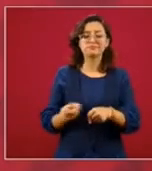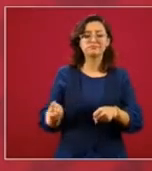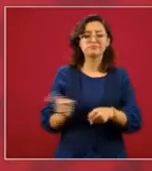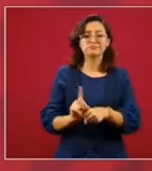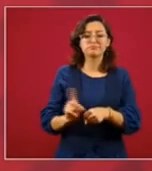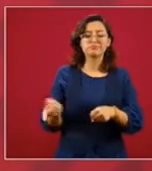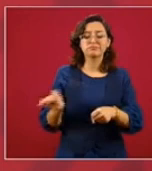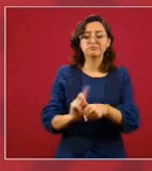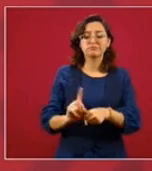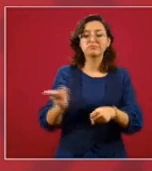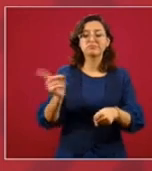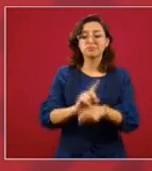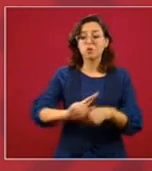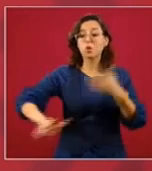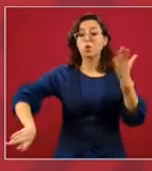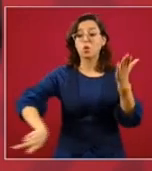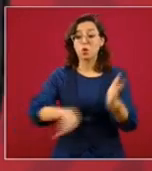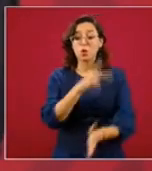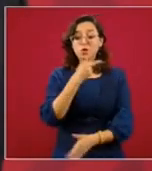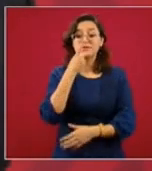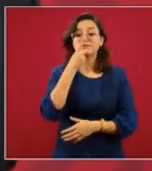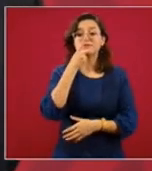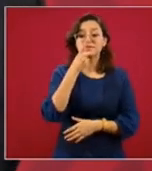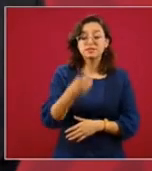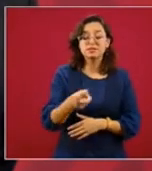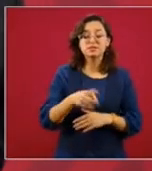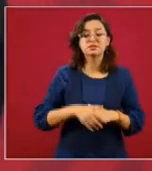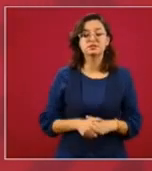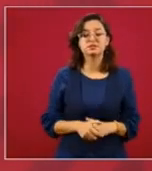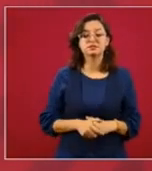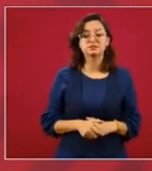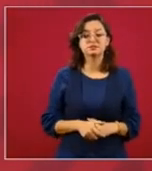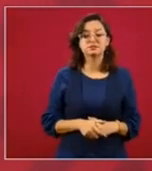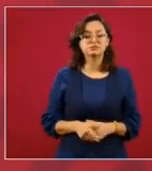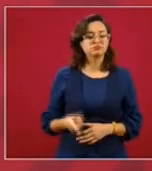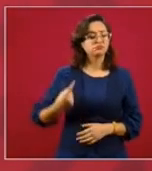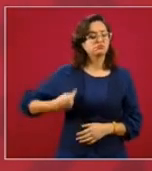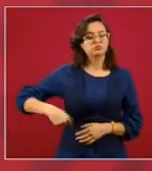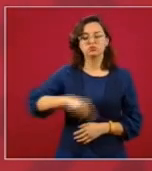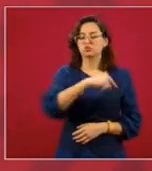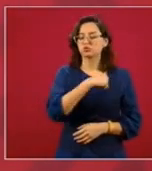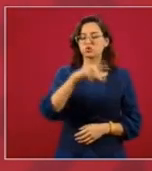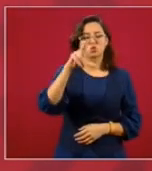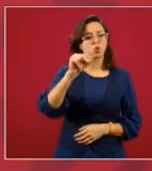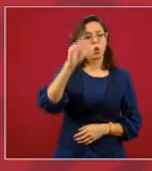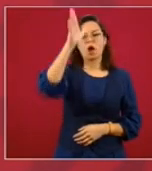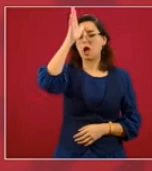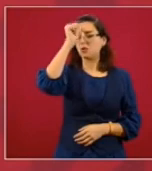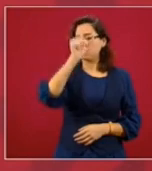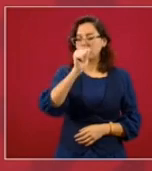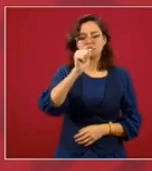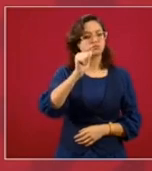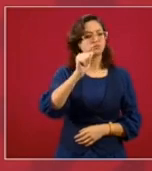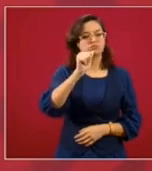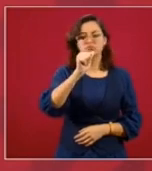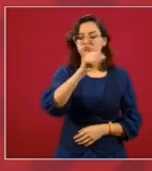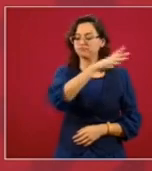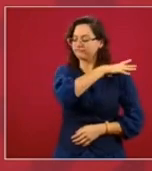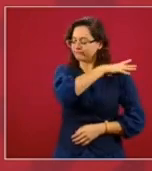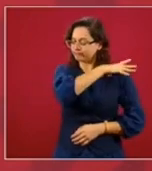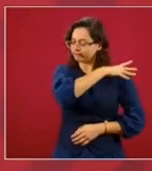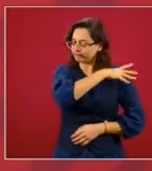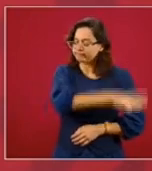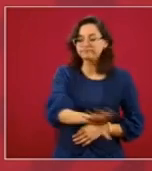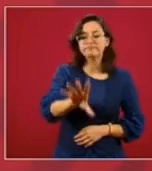repito, estamos en contra de la violencia que